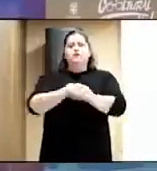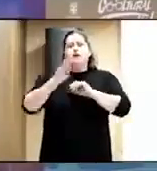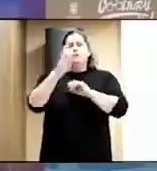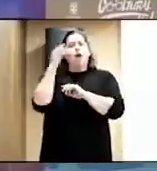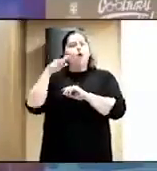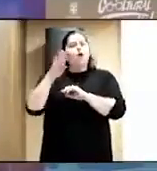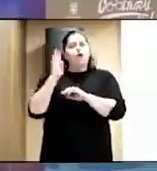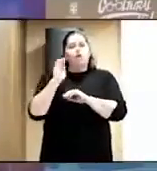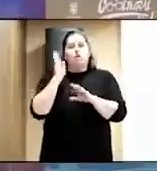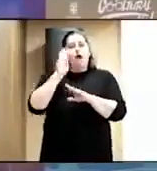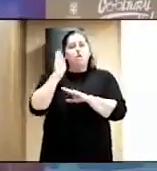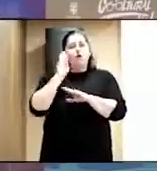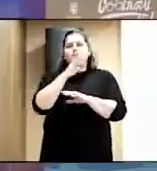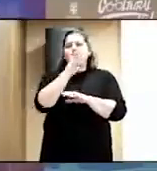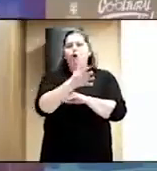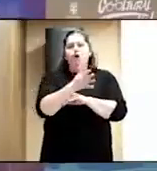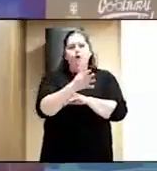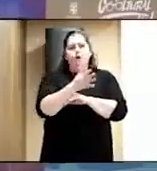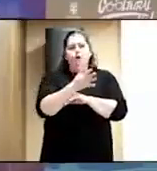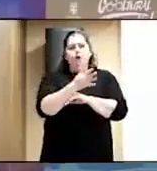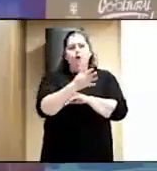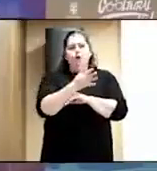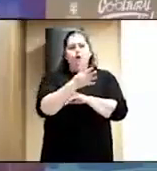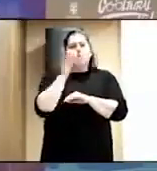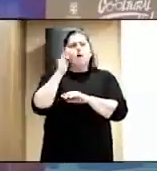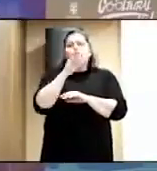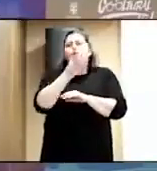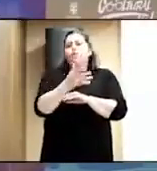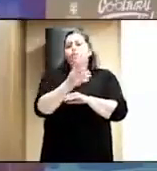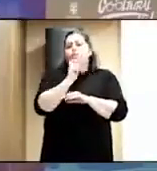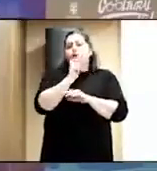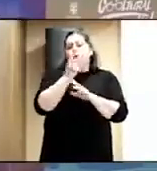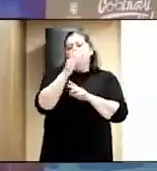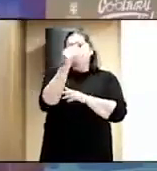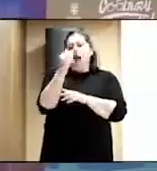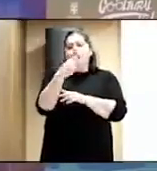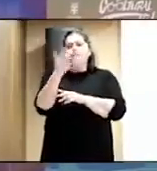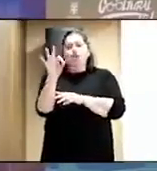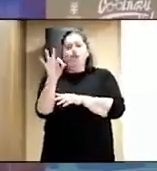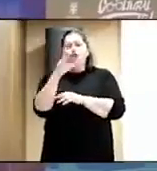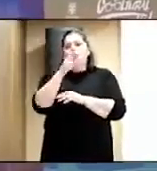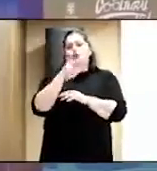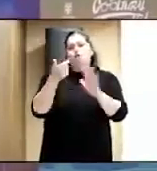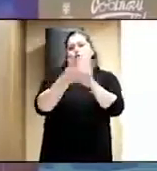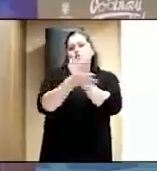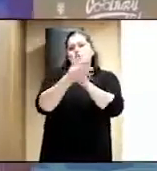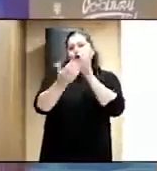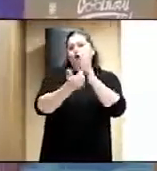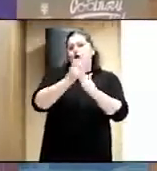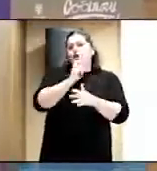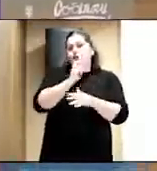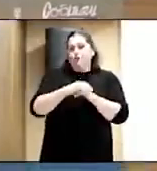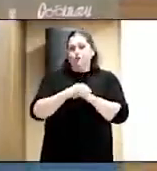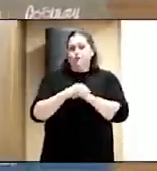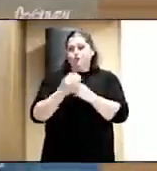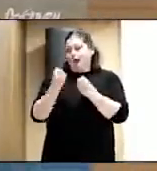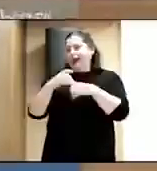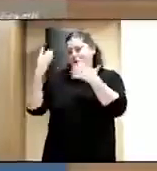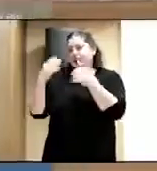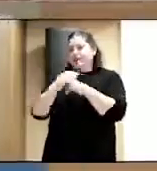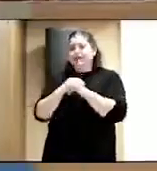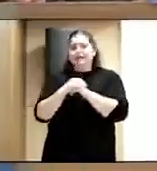el por qué, el cómo y demás de esta jornada. Vale, genial. Bueno,